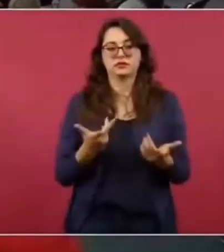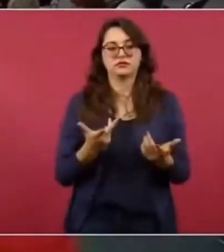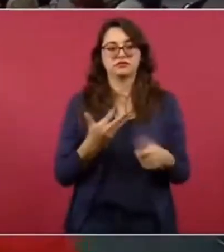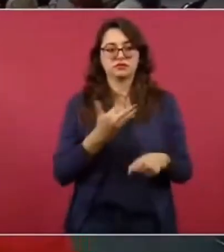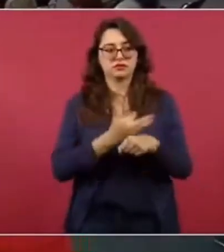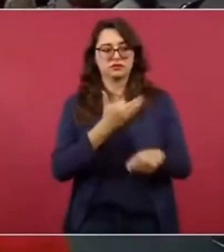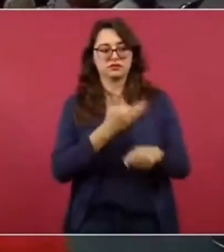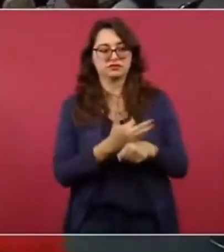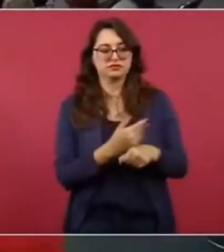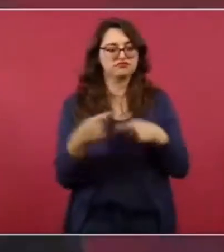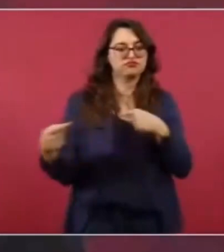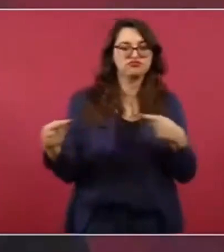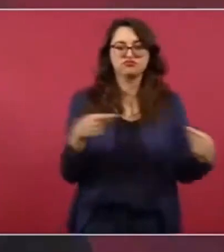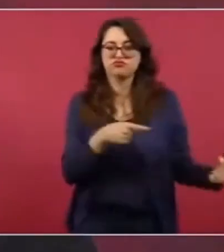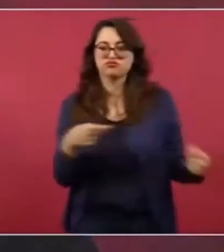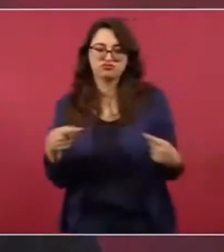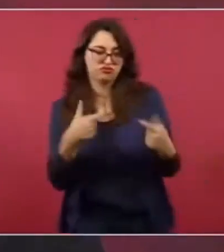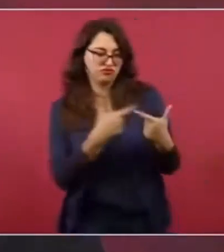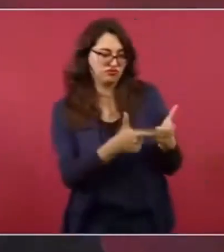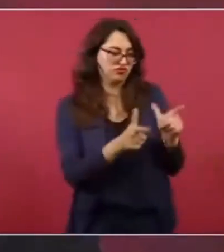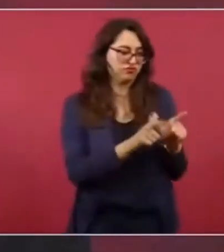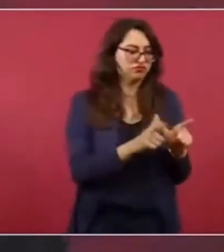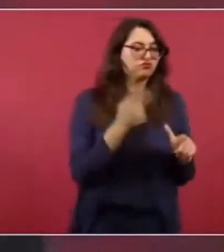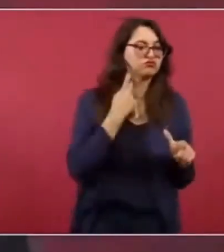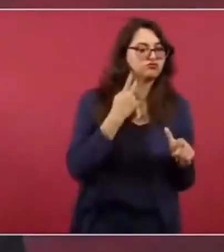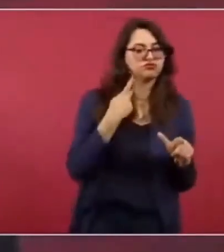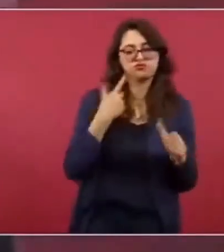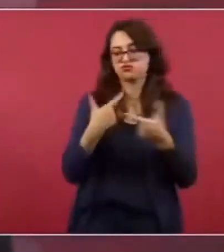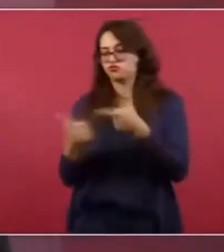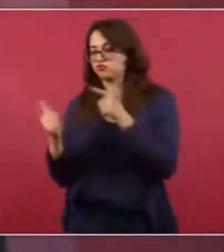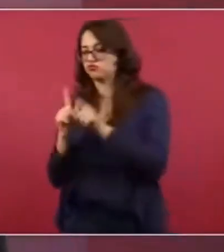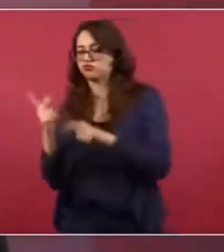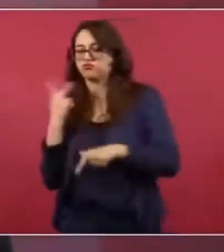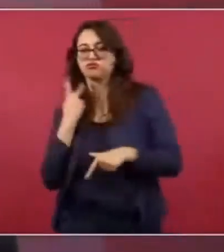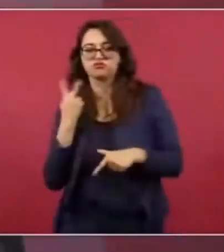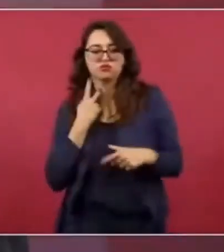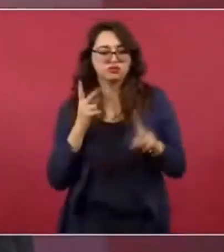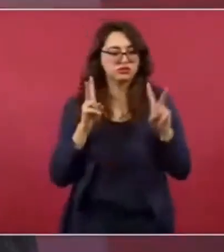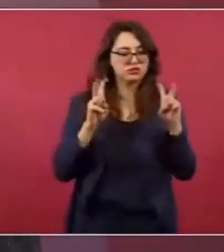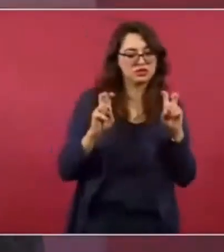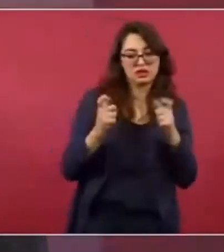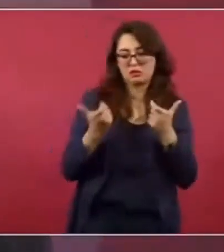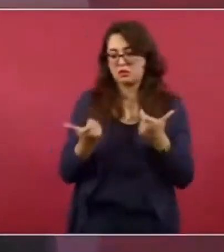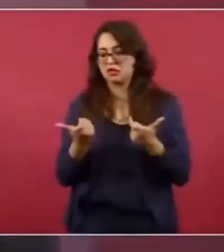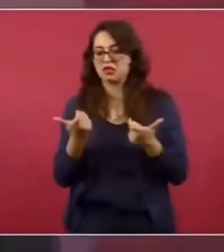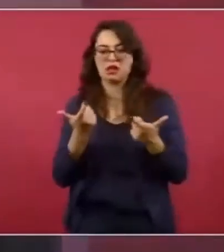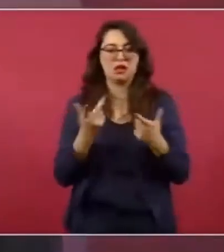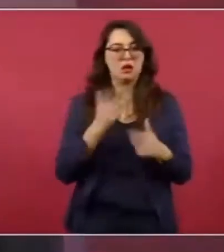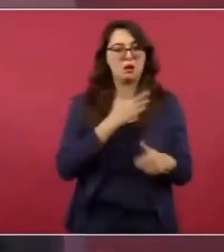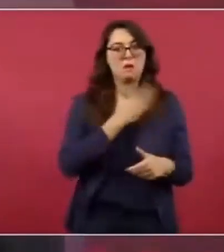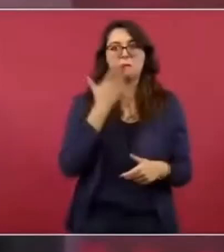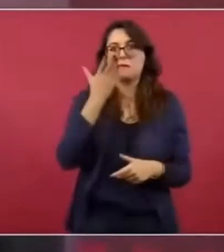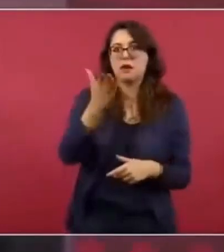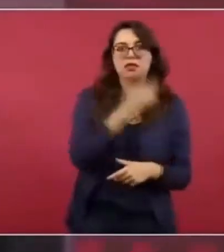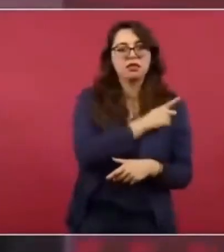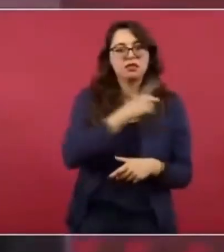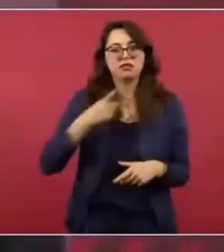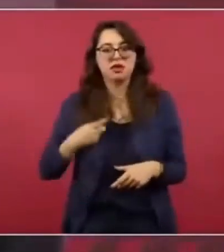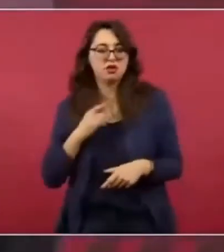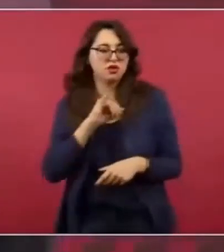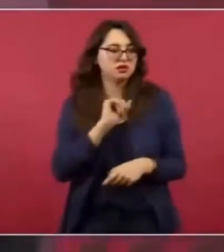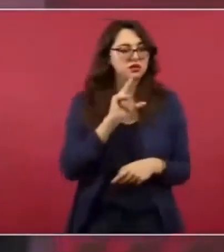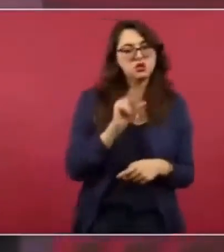Partido Republicano lo del techo de endeudamiento, o no lo va a utilizar, no lo va a